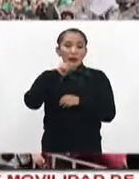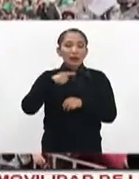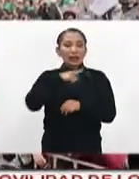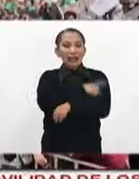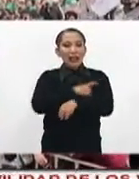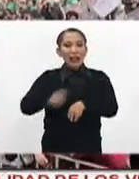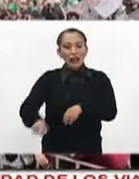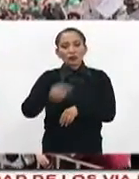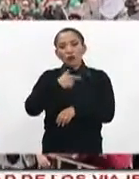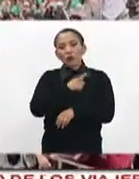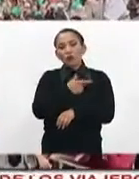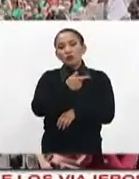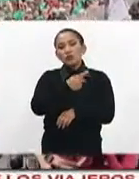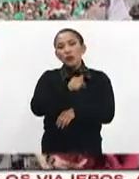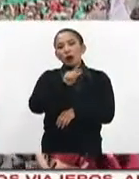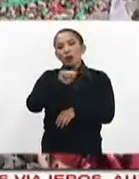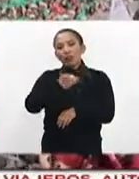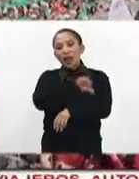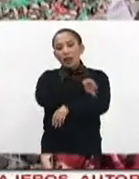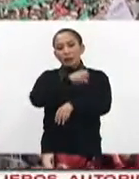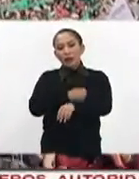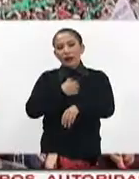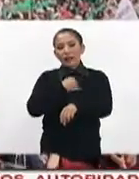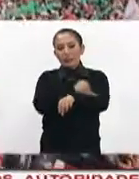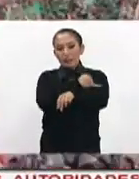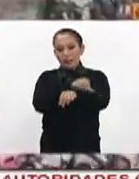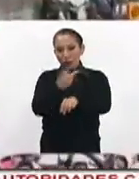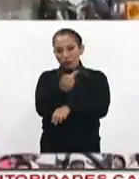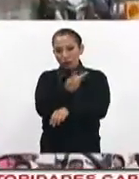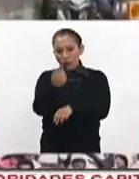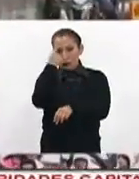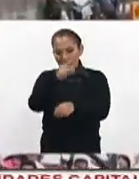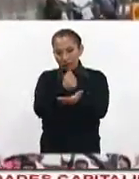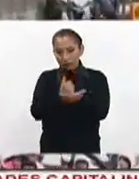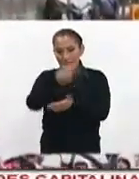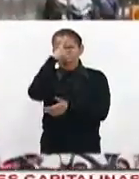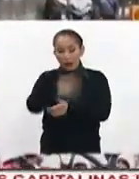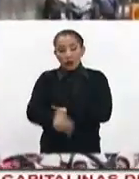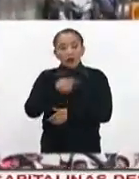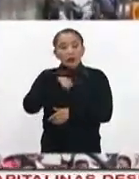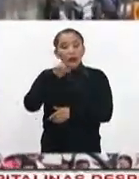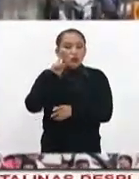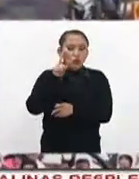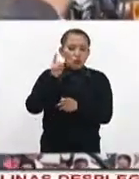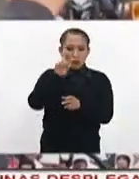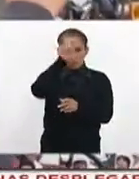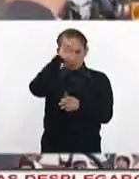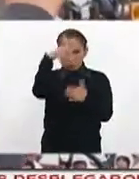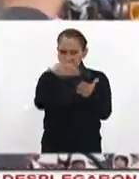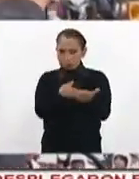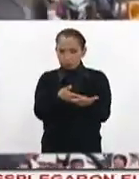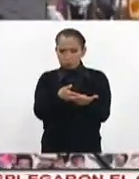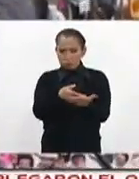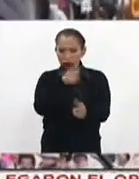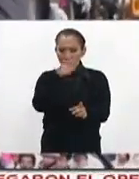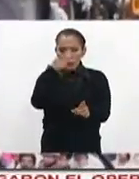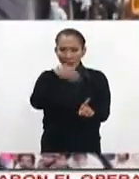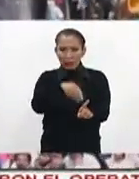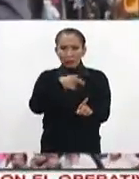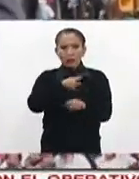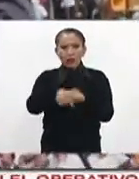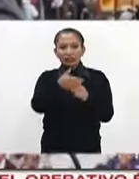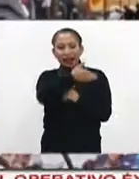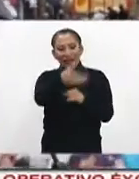las delegaciones Gustavo Amadero, Álvaro Obregón e Iztapalapa, en la Ciudad de México, donde dijo que uno de sus principales objetivos será atender